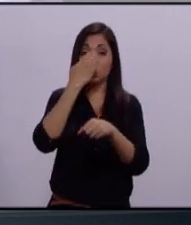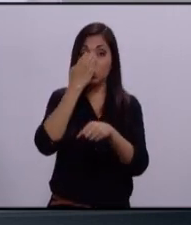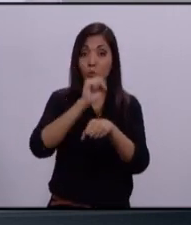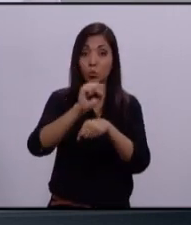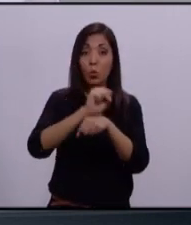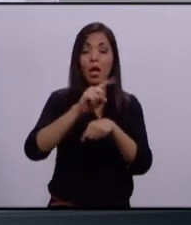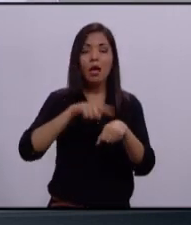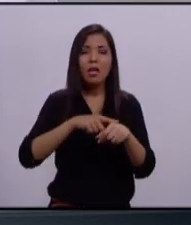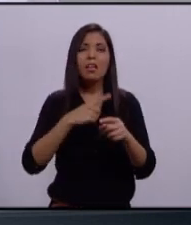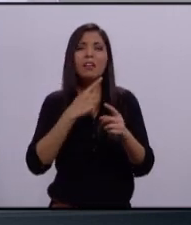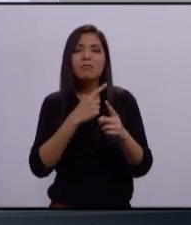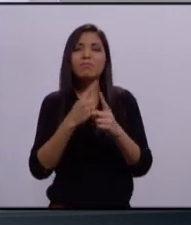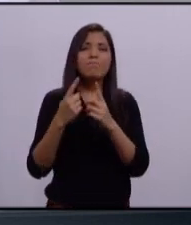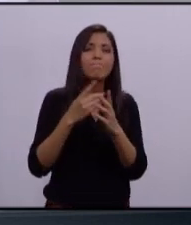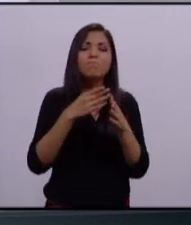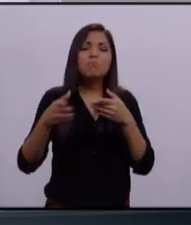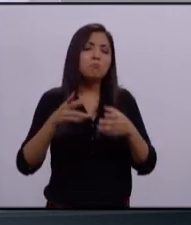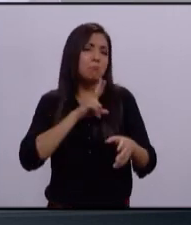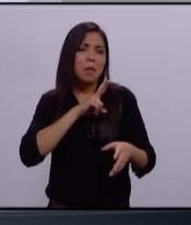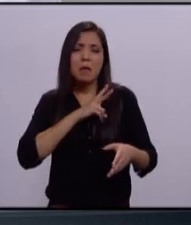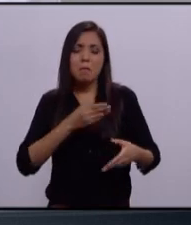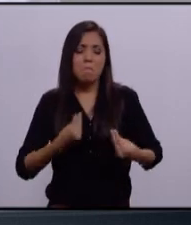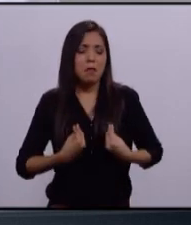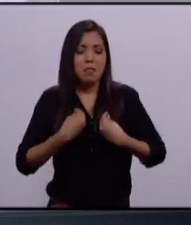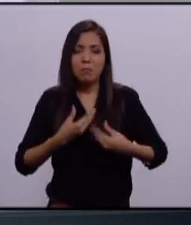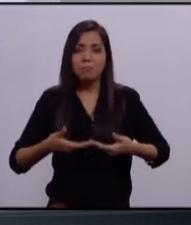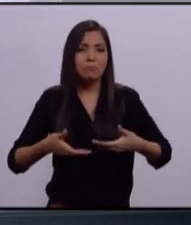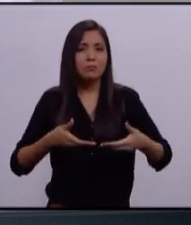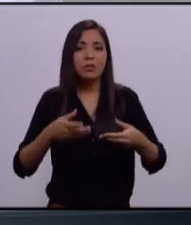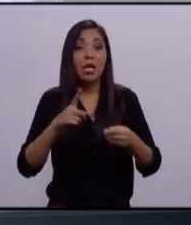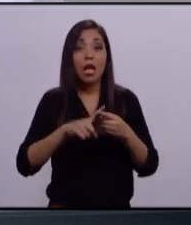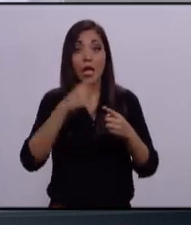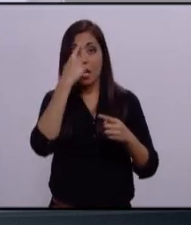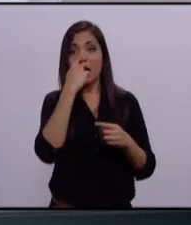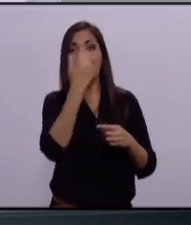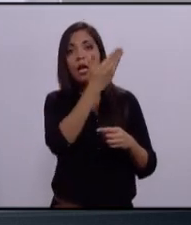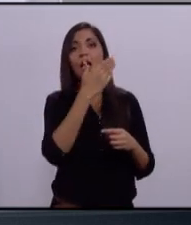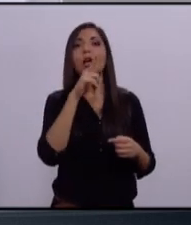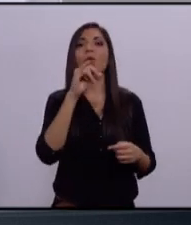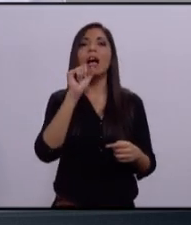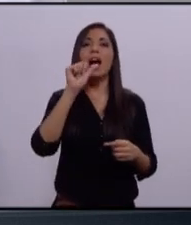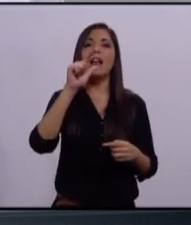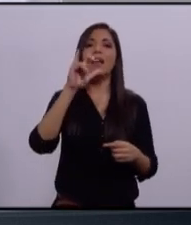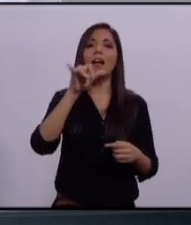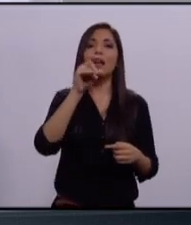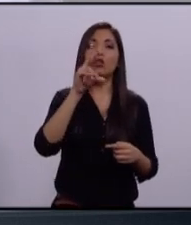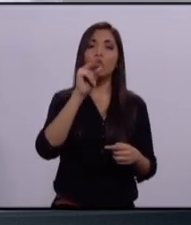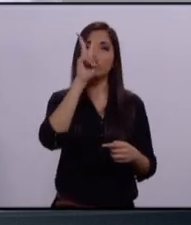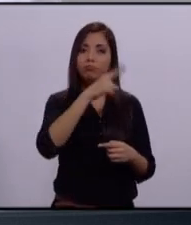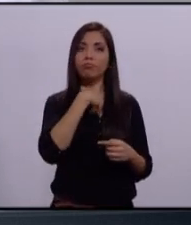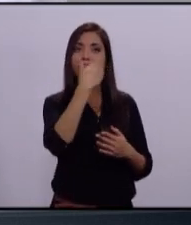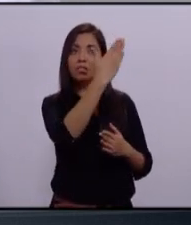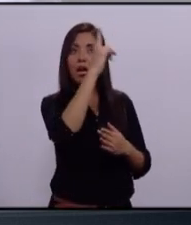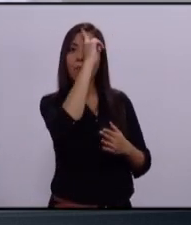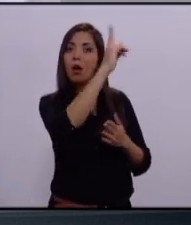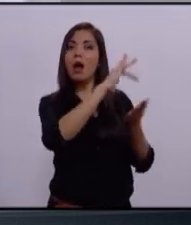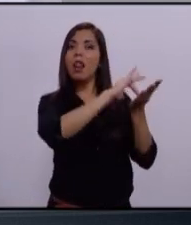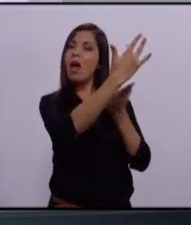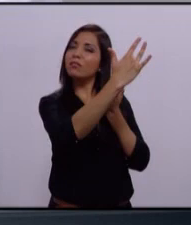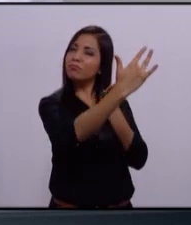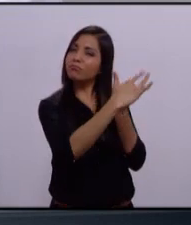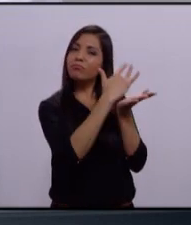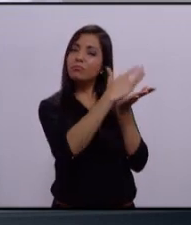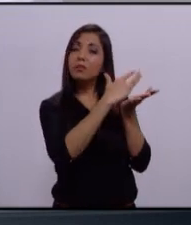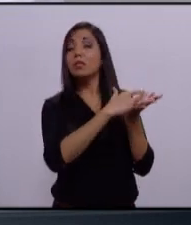encontré en mi camino con una gran persona que es Luis Alejandro Rodríguez y que le merece mi gratitud y mi respeto. En la